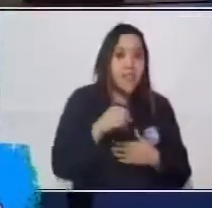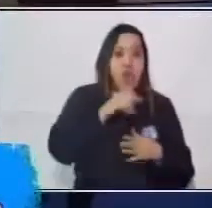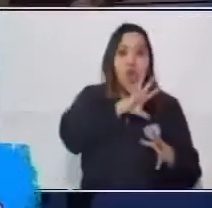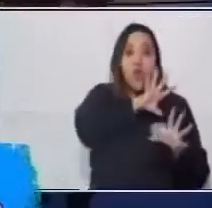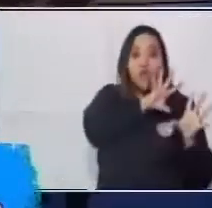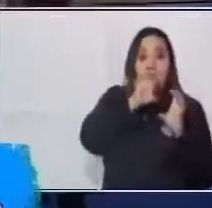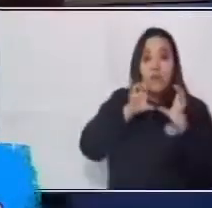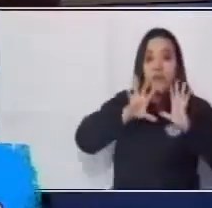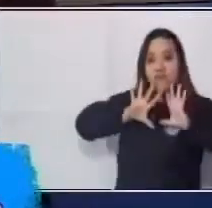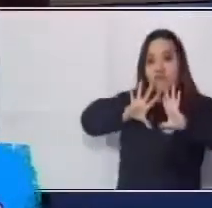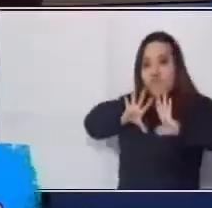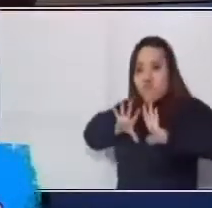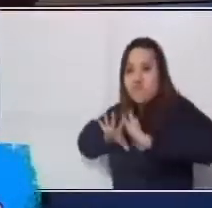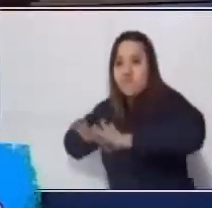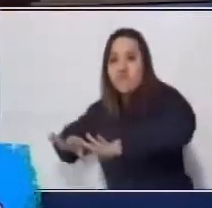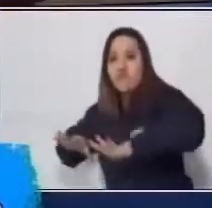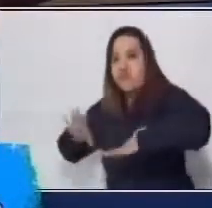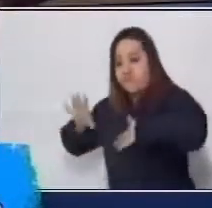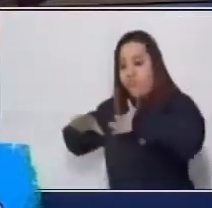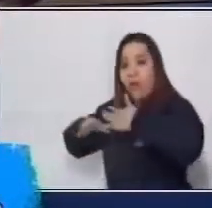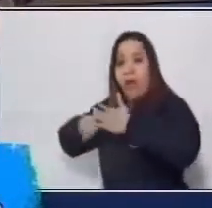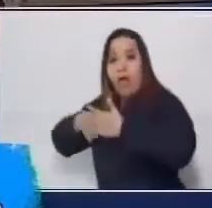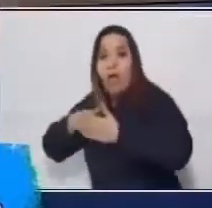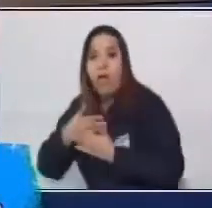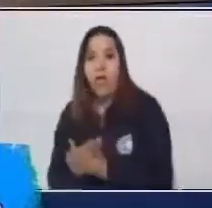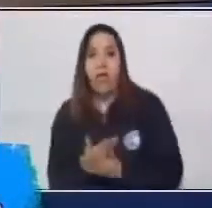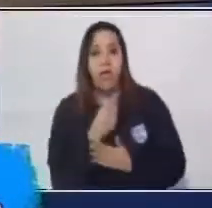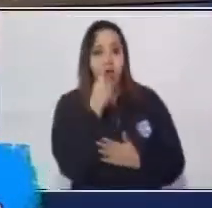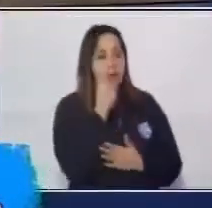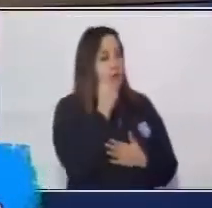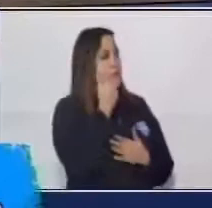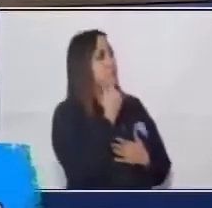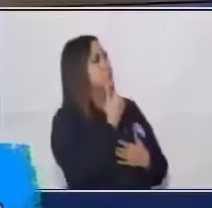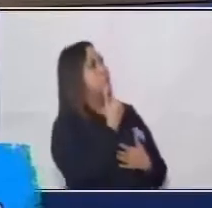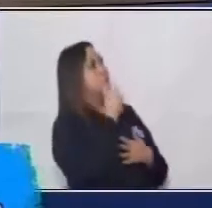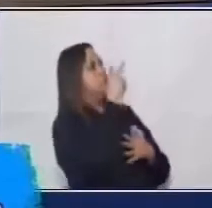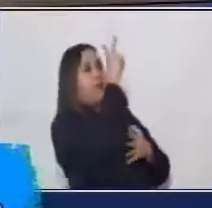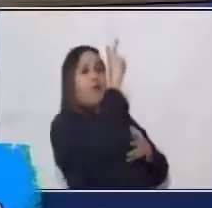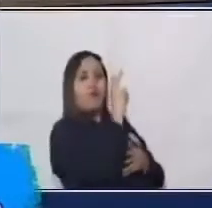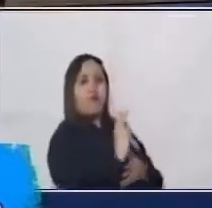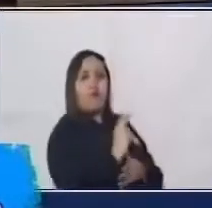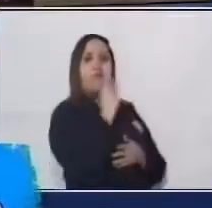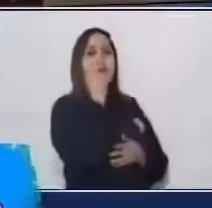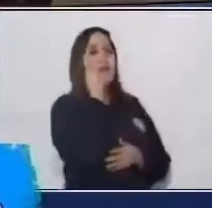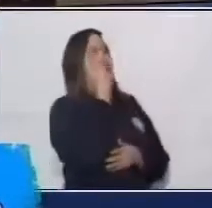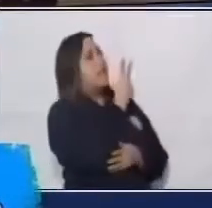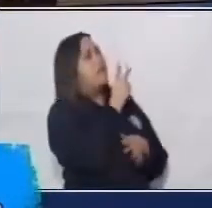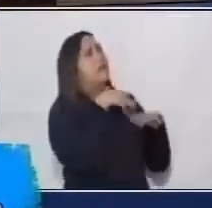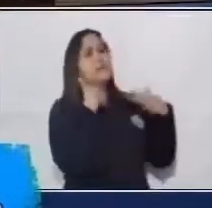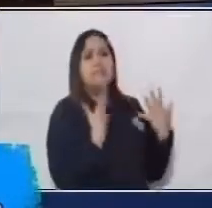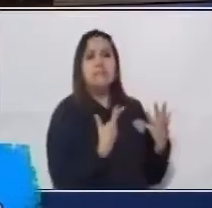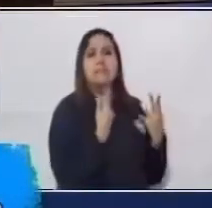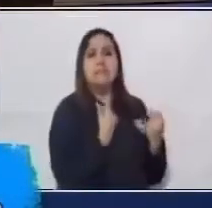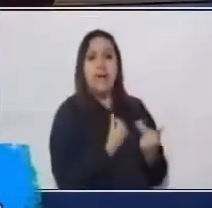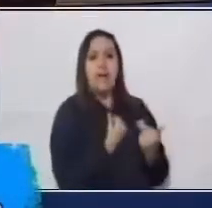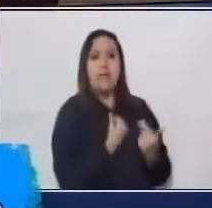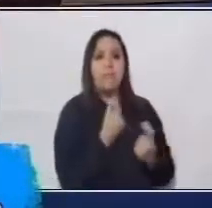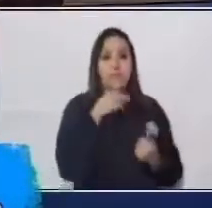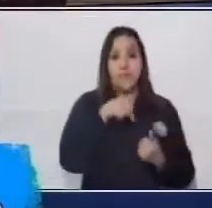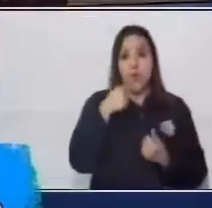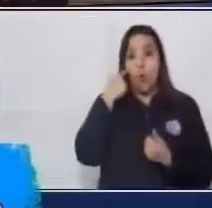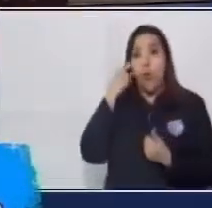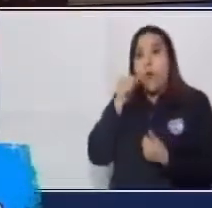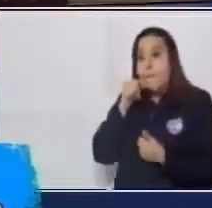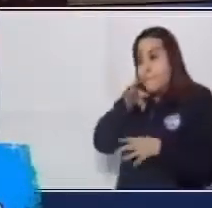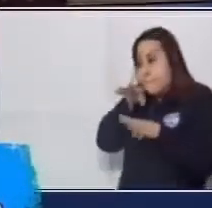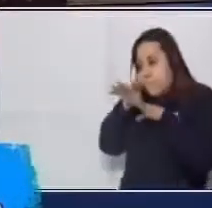Entonces Sipagná ya en la profundidad dijo, pues, ¿qué hago? Y ellos dijeron, pues, que muera Sipagná. Pero él muy